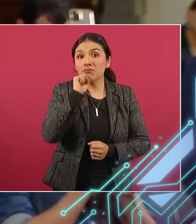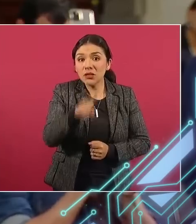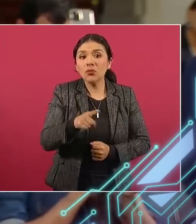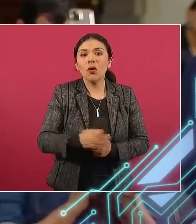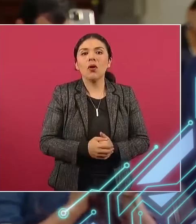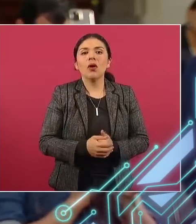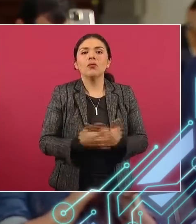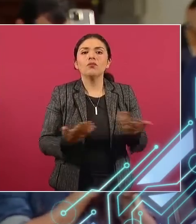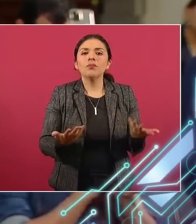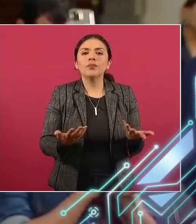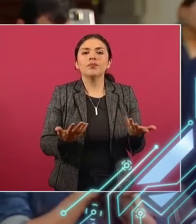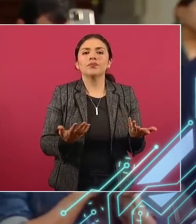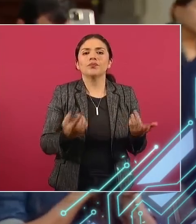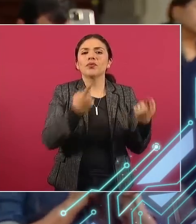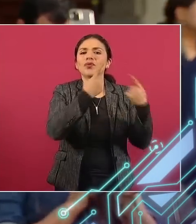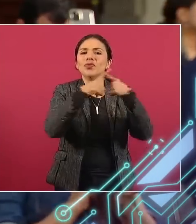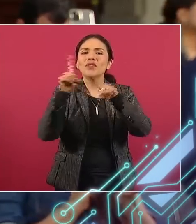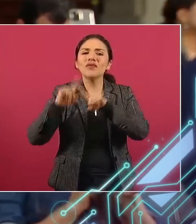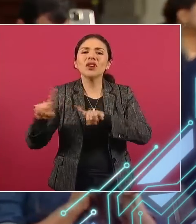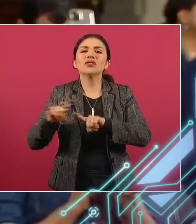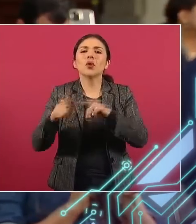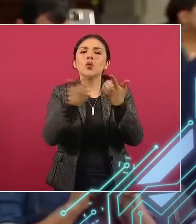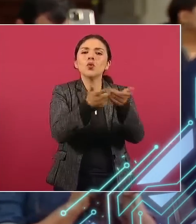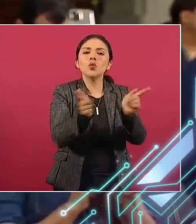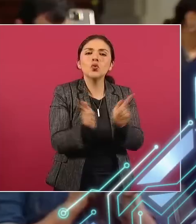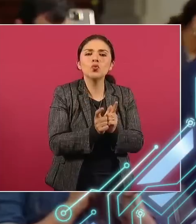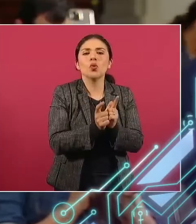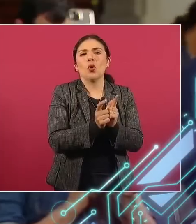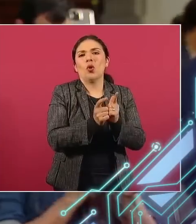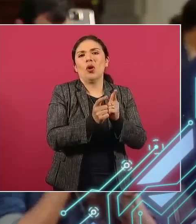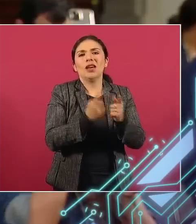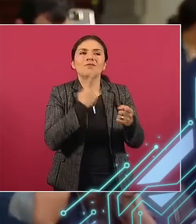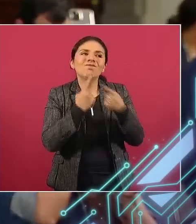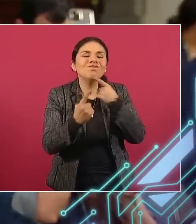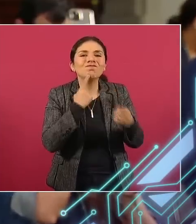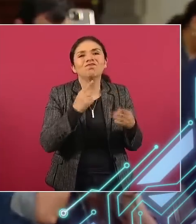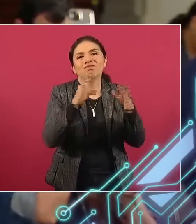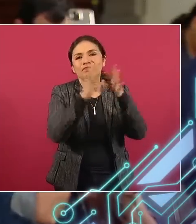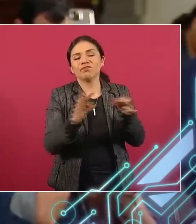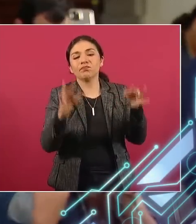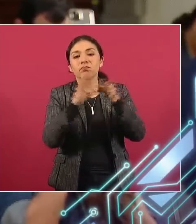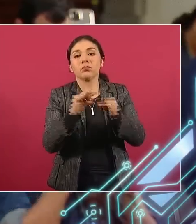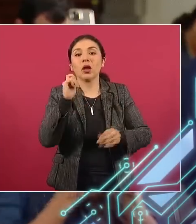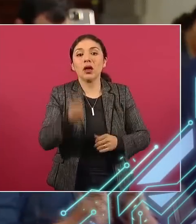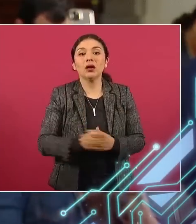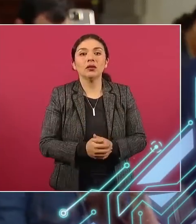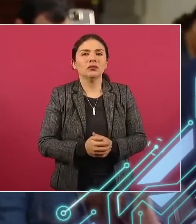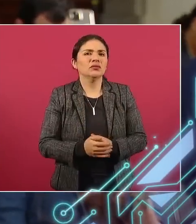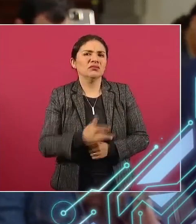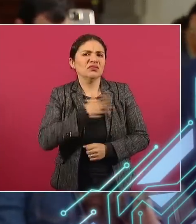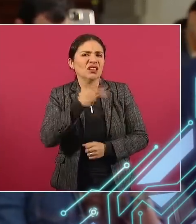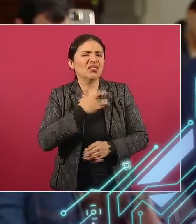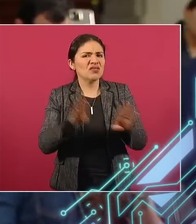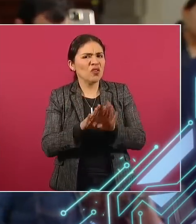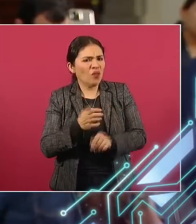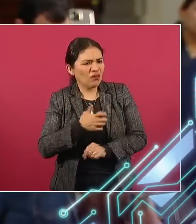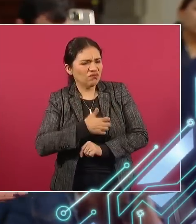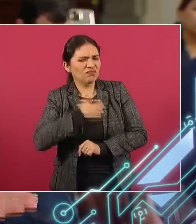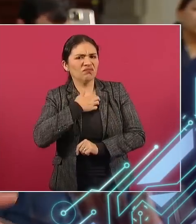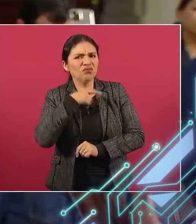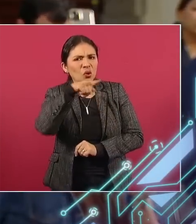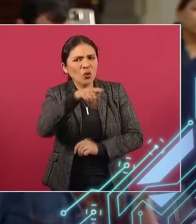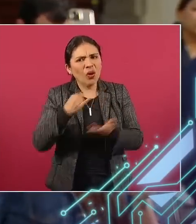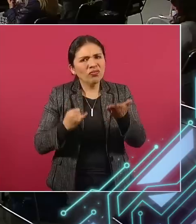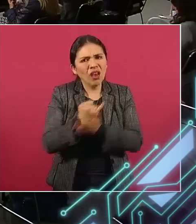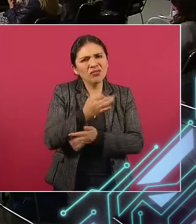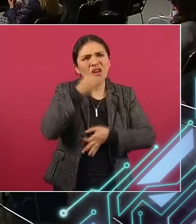que han hecho diversos comités y colectivos que pues se han mostrado indignados por esta decisión, por